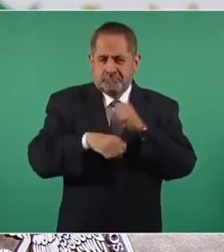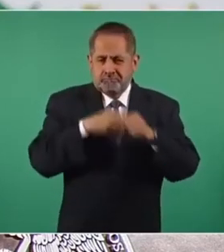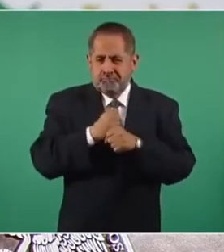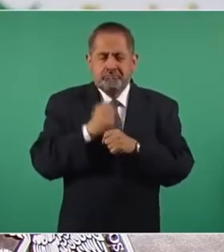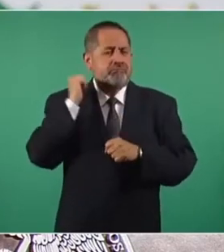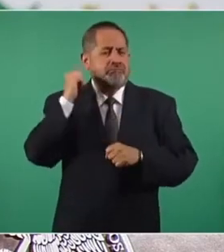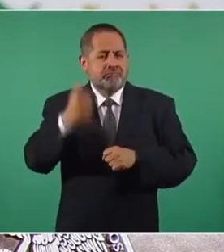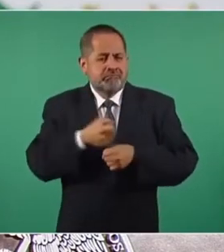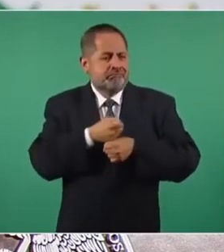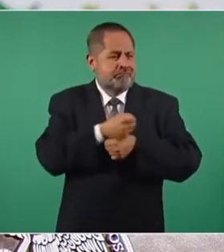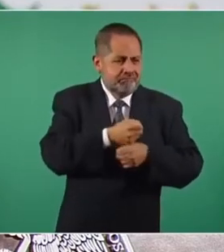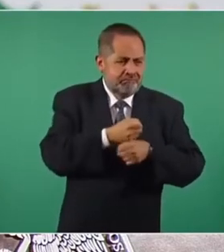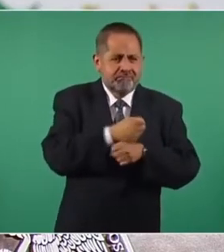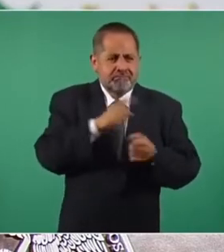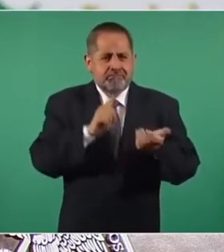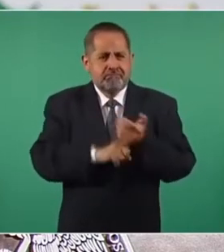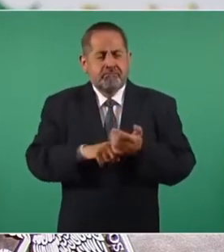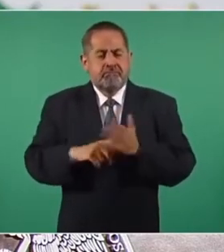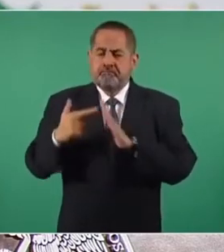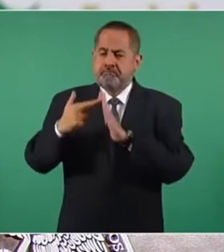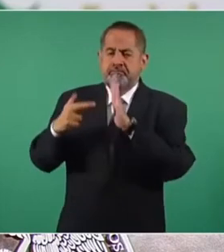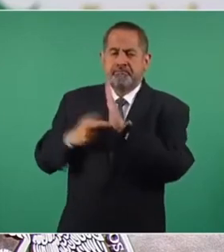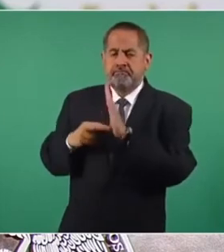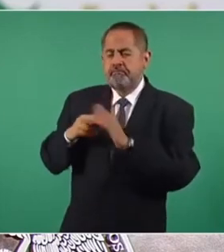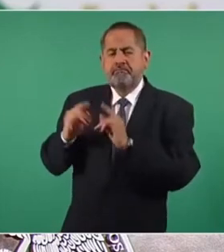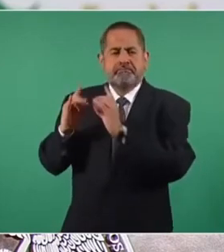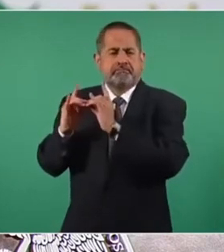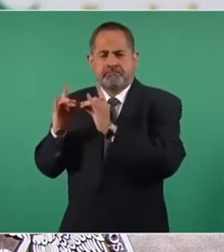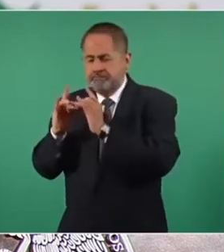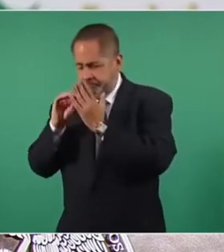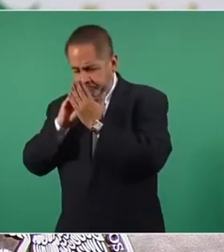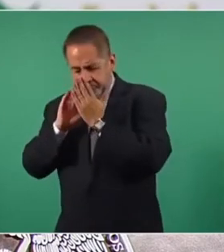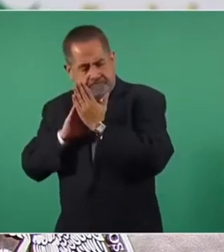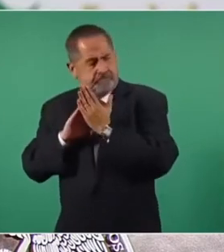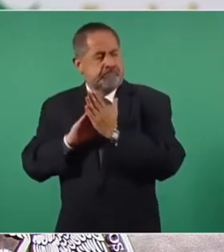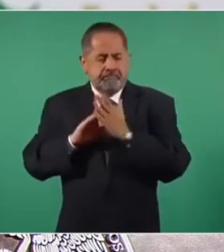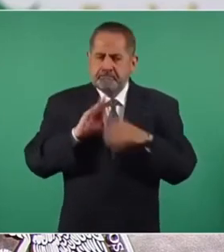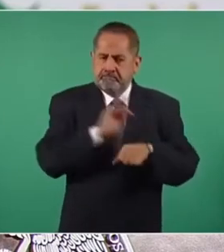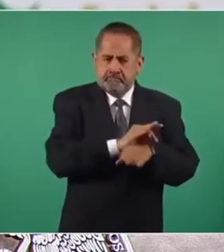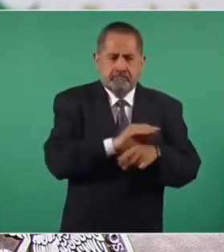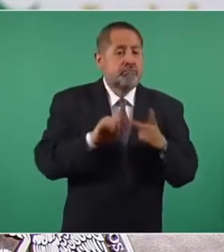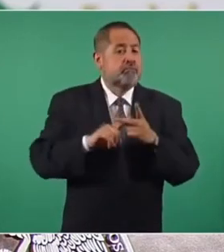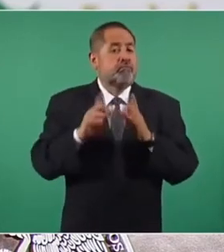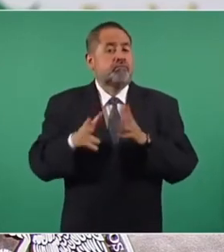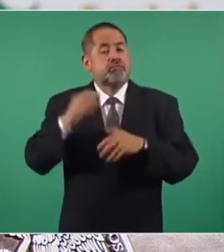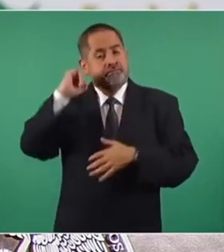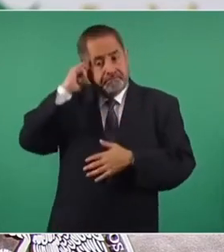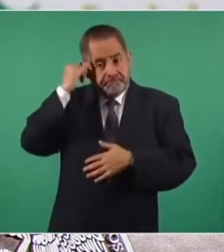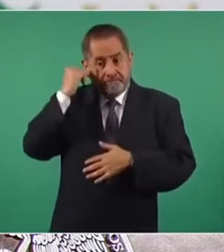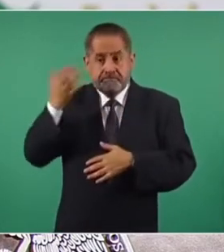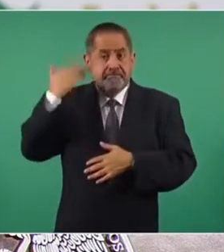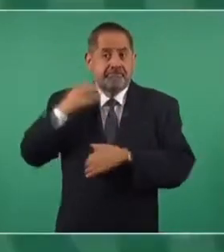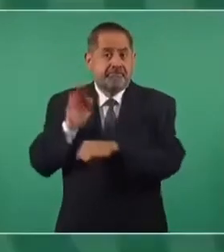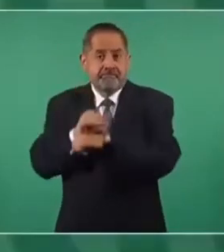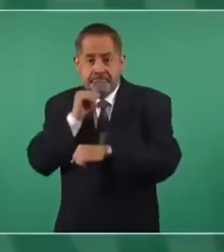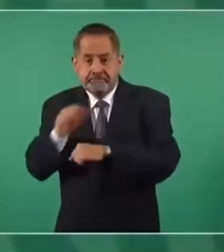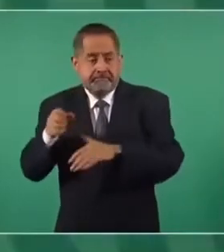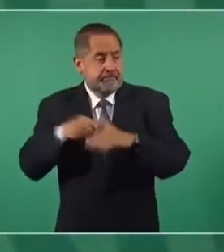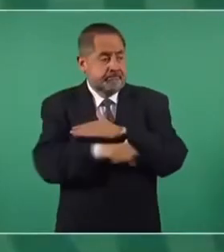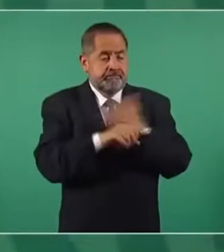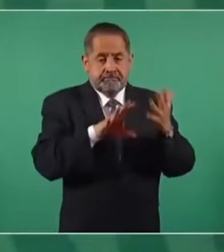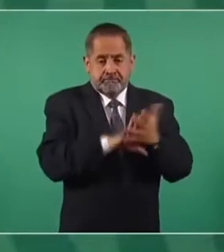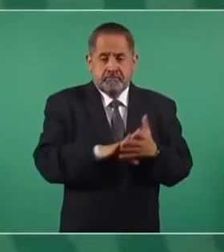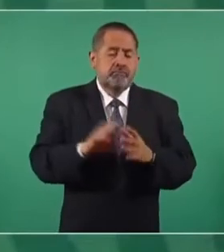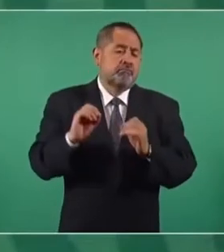tortura con protocolo de Estambul, indígenas que en su momento no tuvieron una defensa adecuada, así como quienes llevan